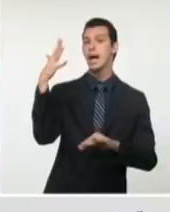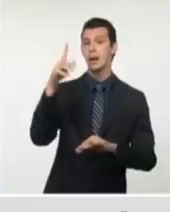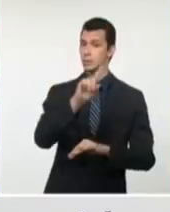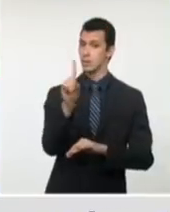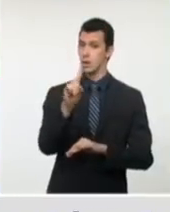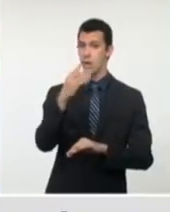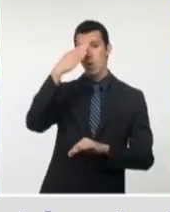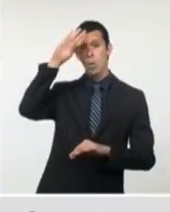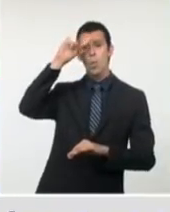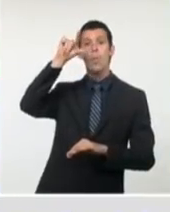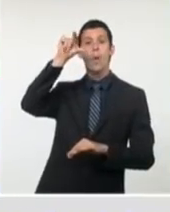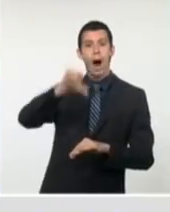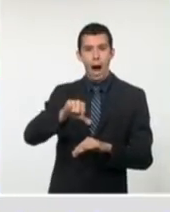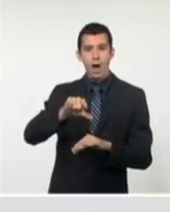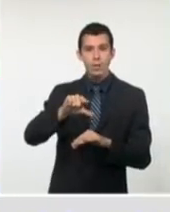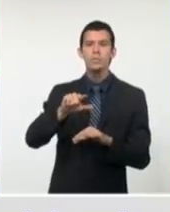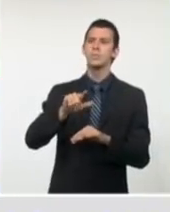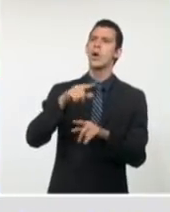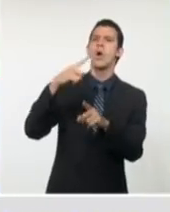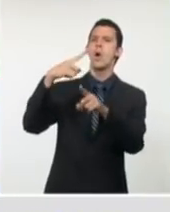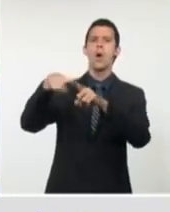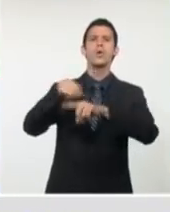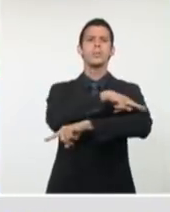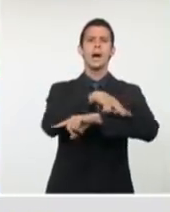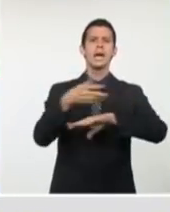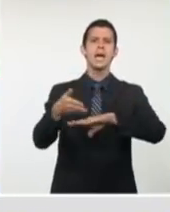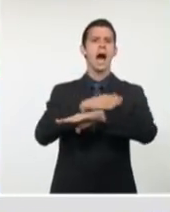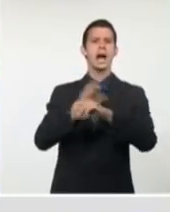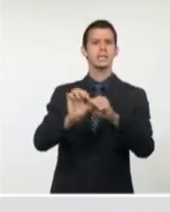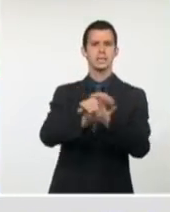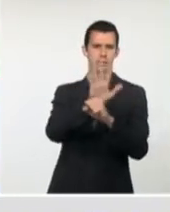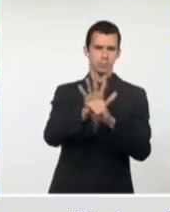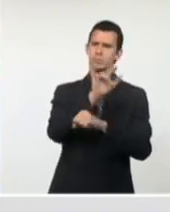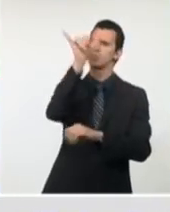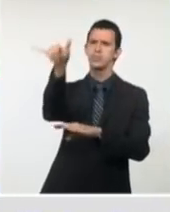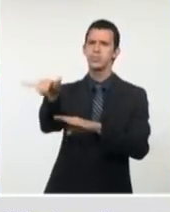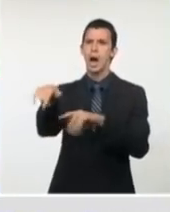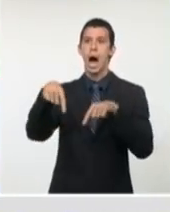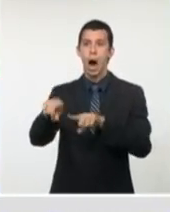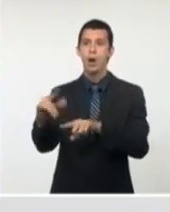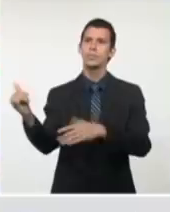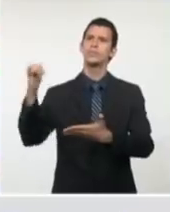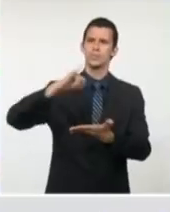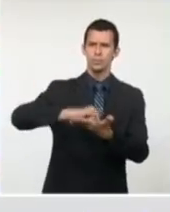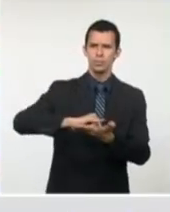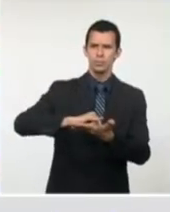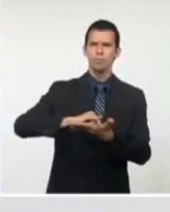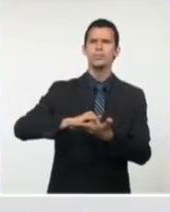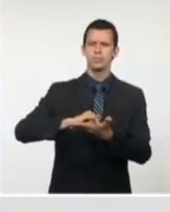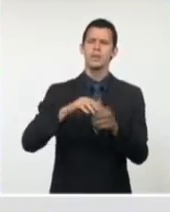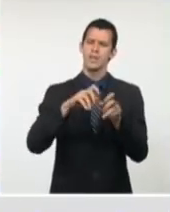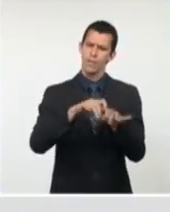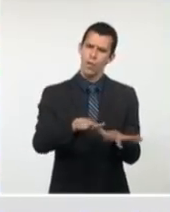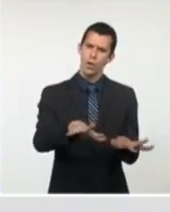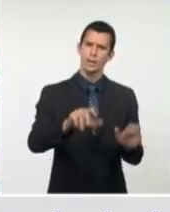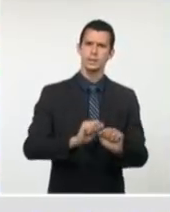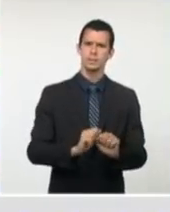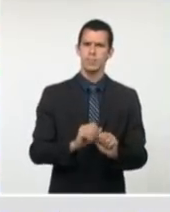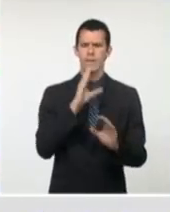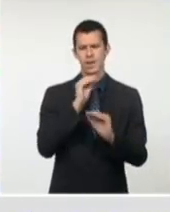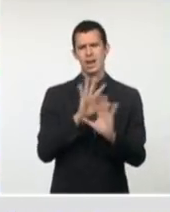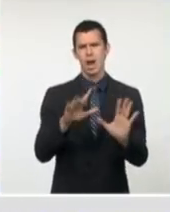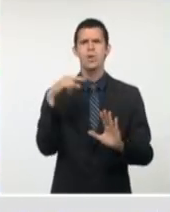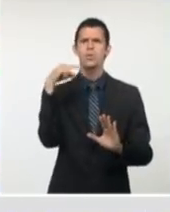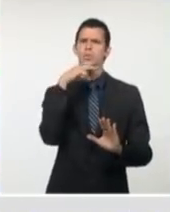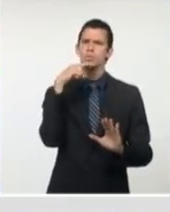No niego que Rusia incide bastante en este comportamiento, pero también de otros países. Más